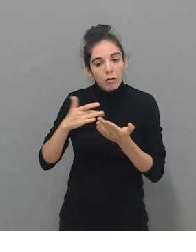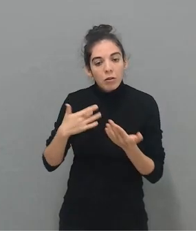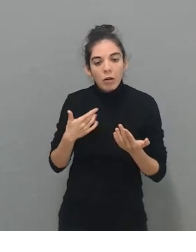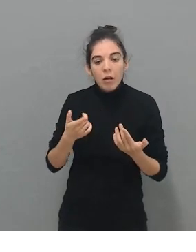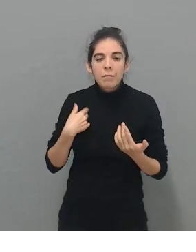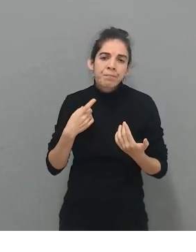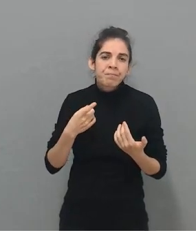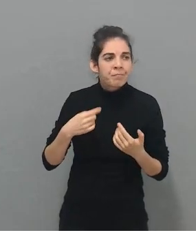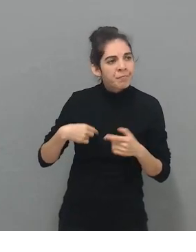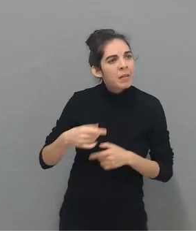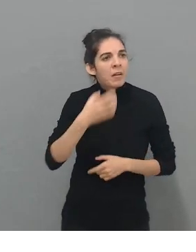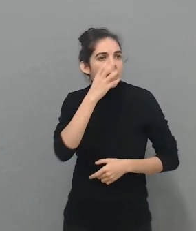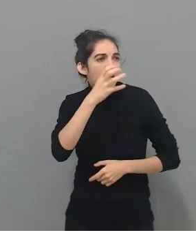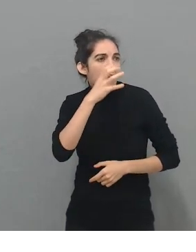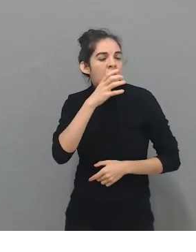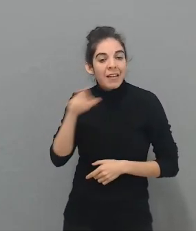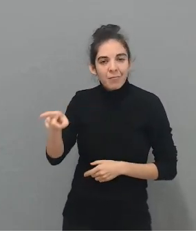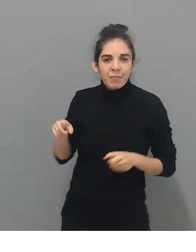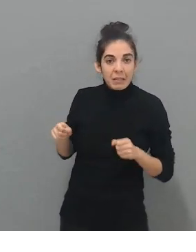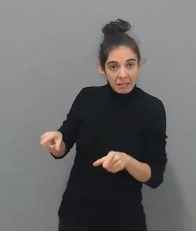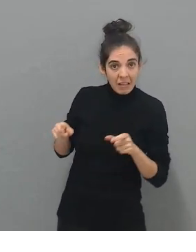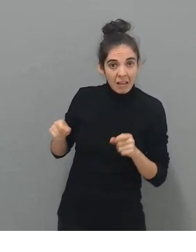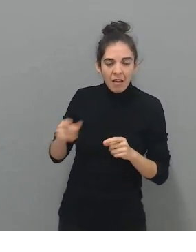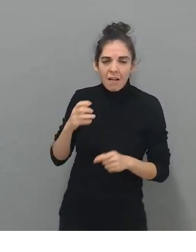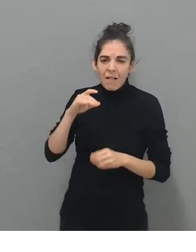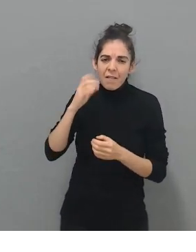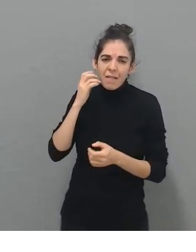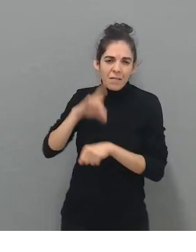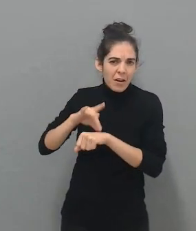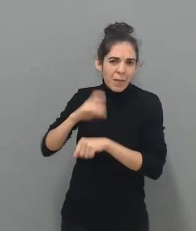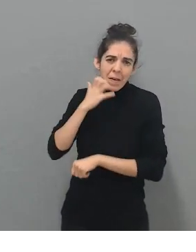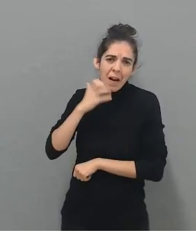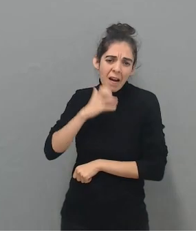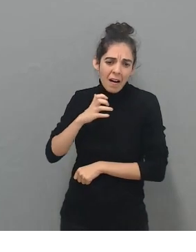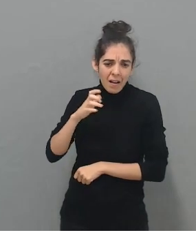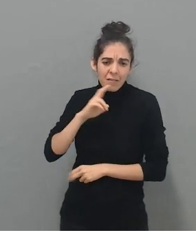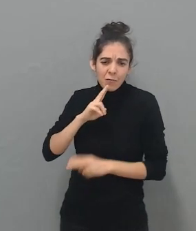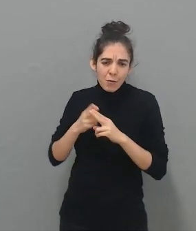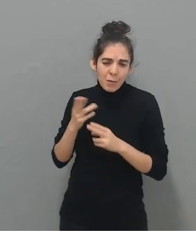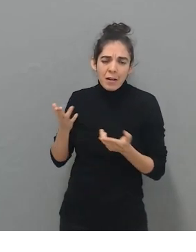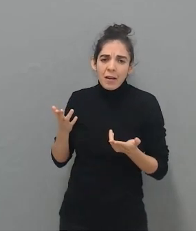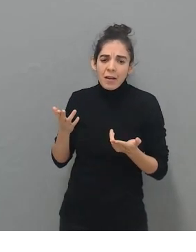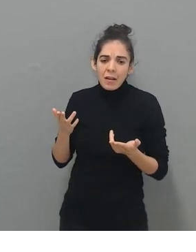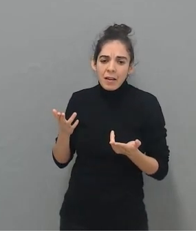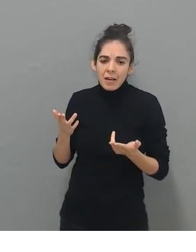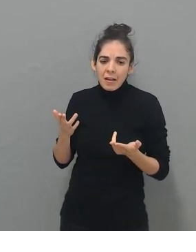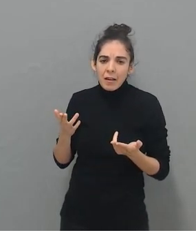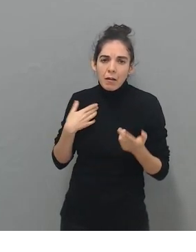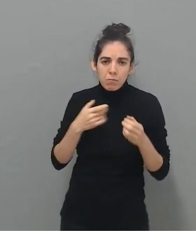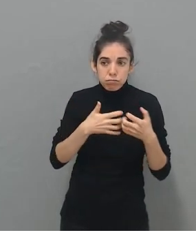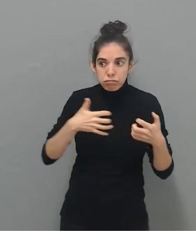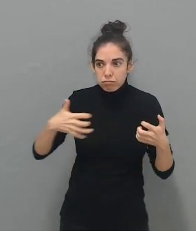Él va en silla de ruedas, tiene una enfermedad muy rara que el nombre de la enfermedad estaría un rato diciéndolo,